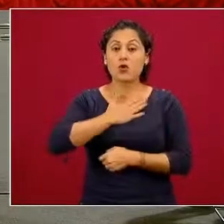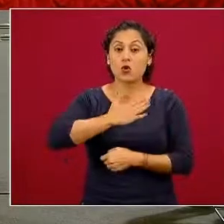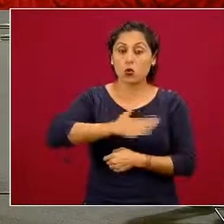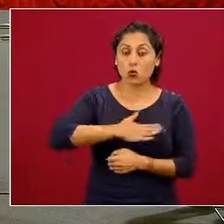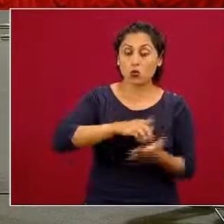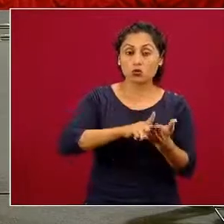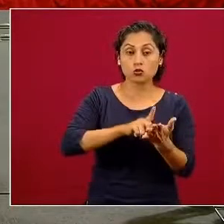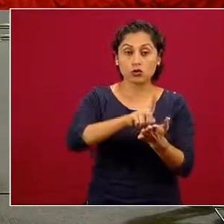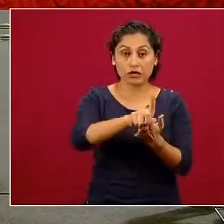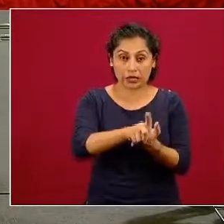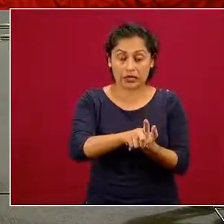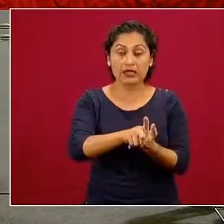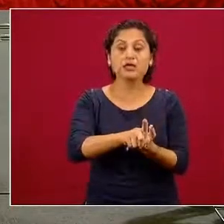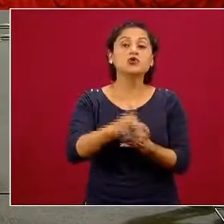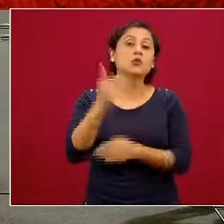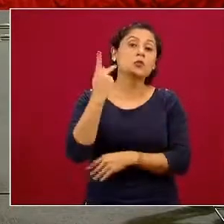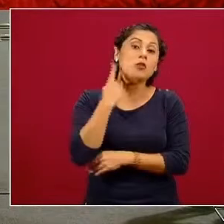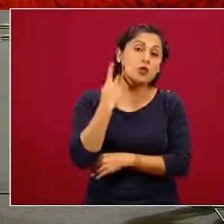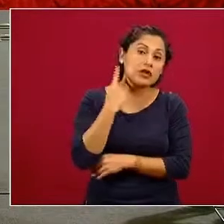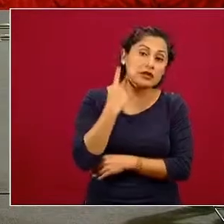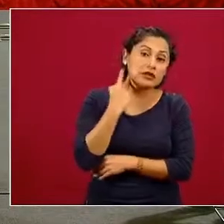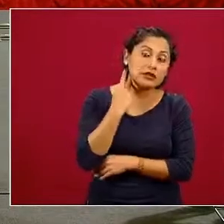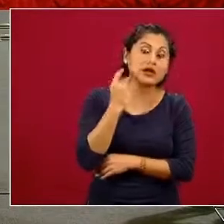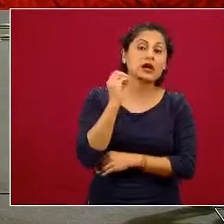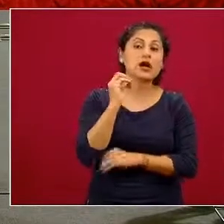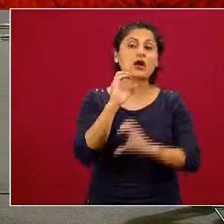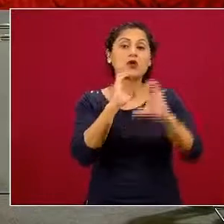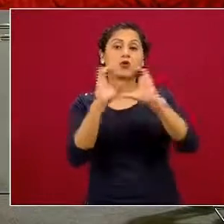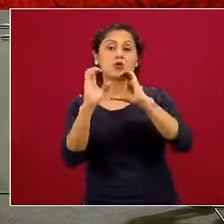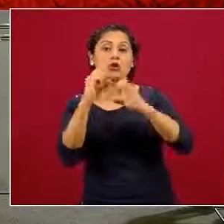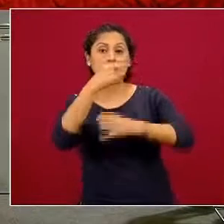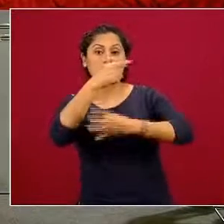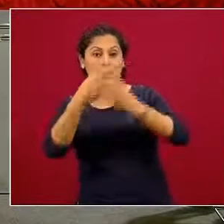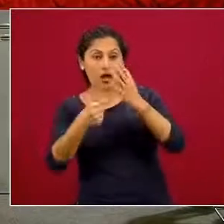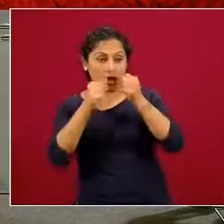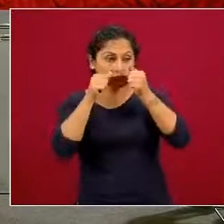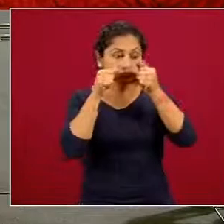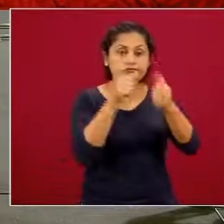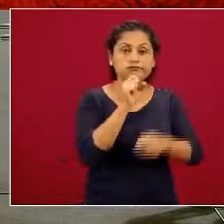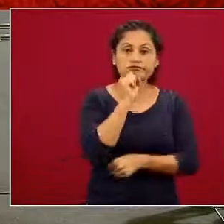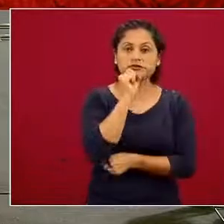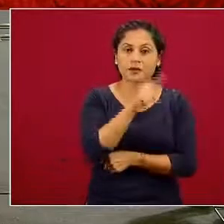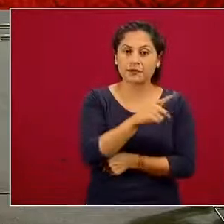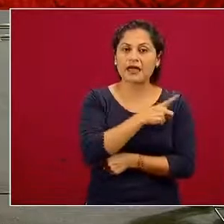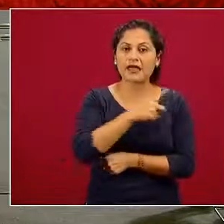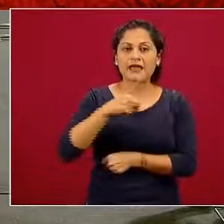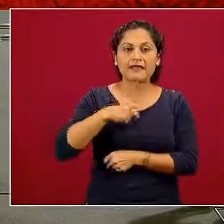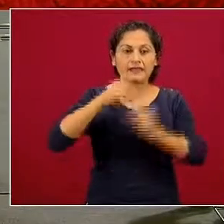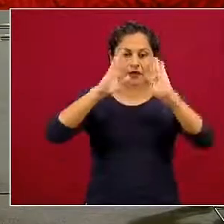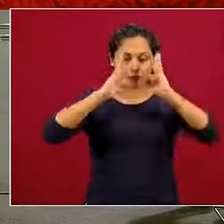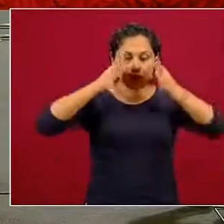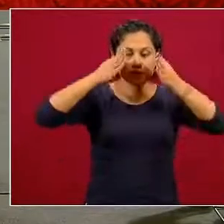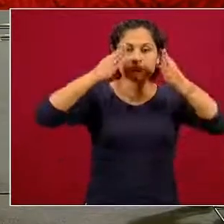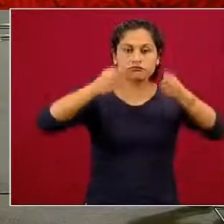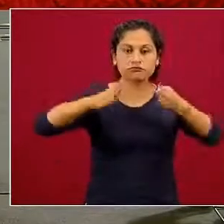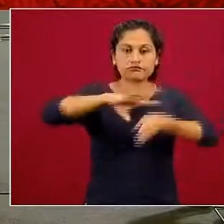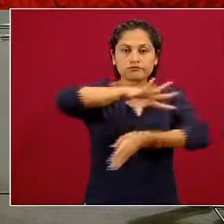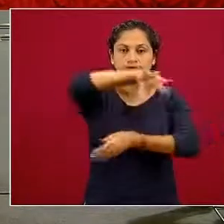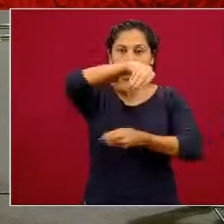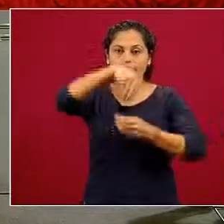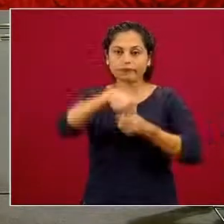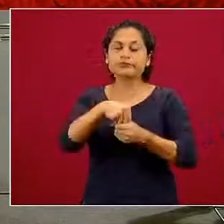el derecho, la política, los medios de comunicación, con un enfoque innovador, integral y